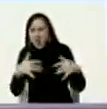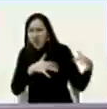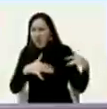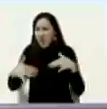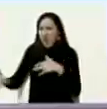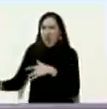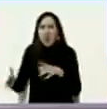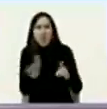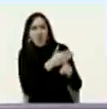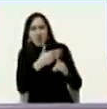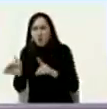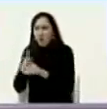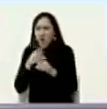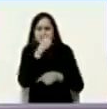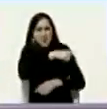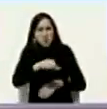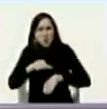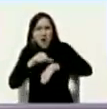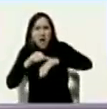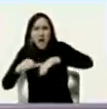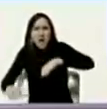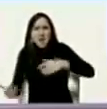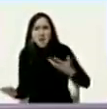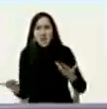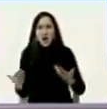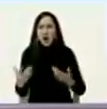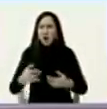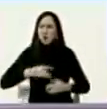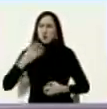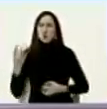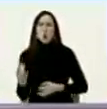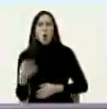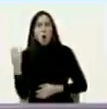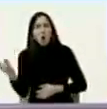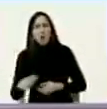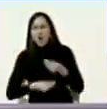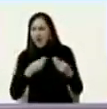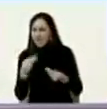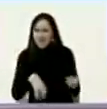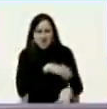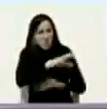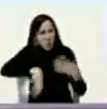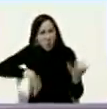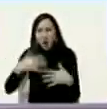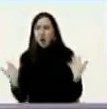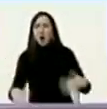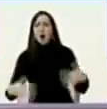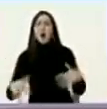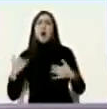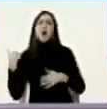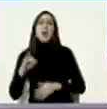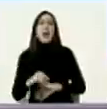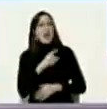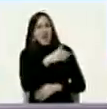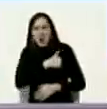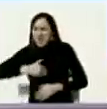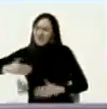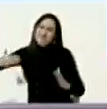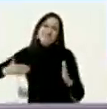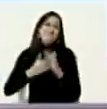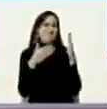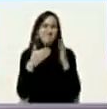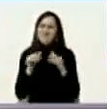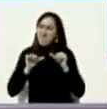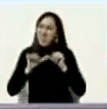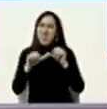terrorismo los heridos el dolor el caos y la desesperación de Afganistán para seguir amenazando con sanciones